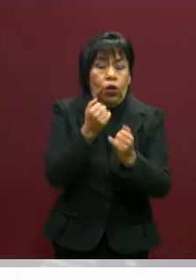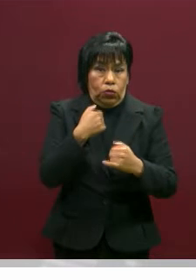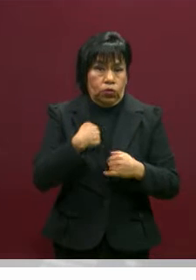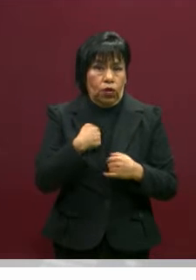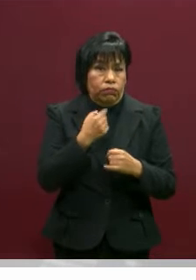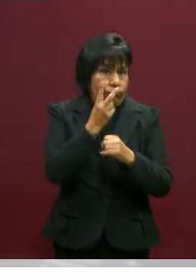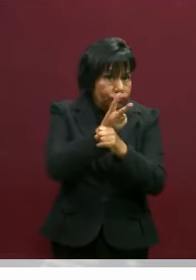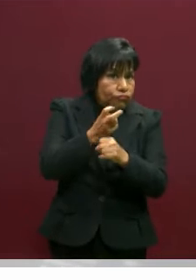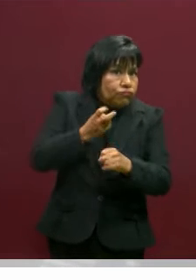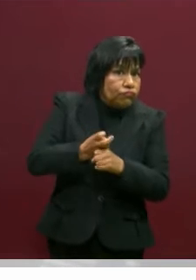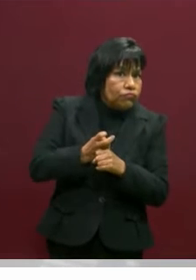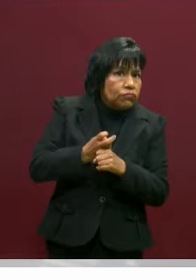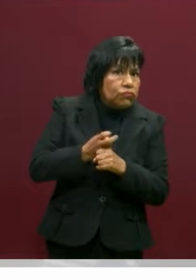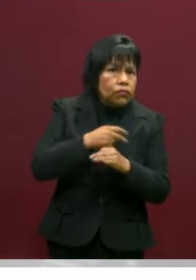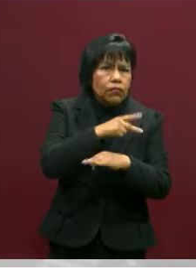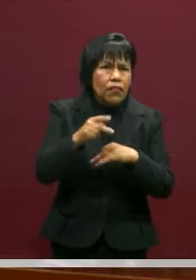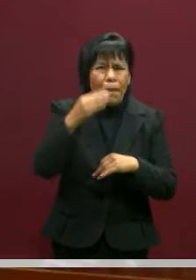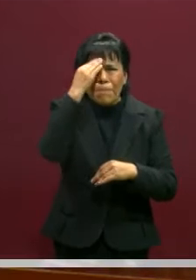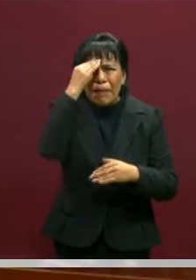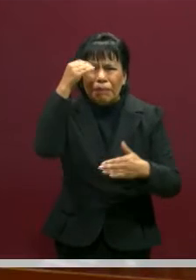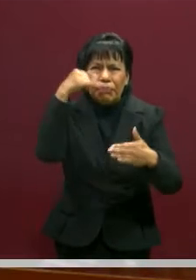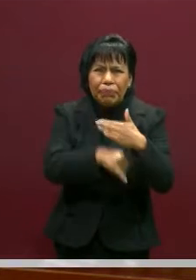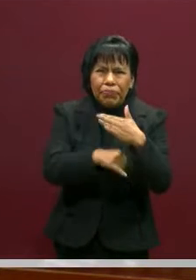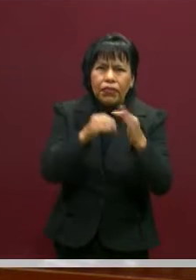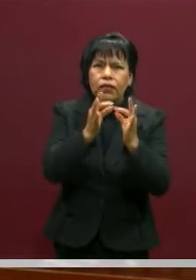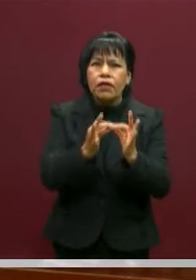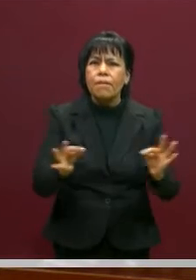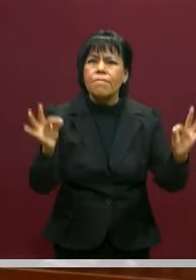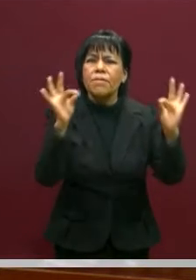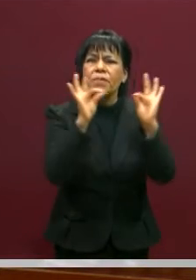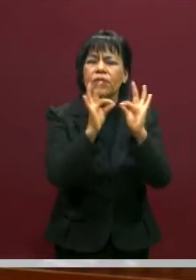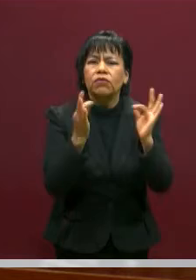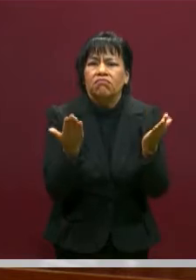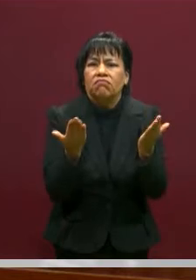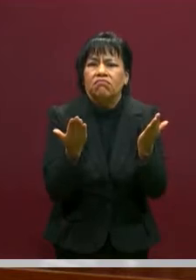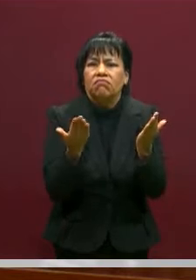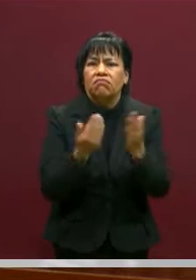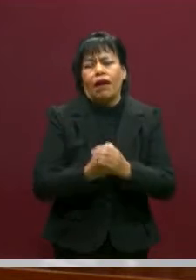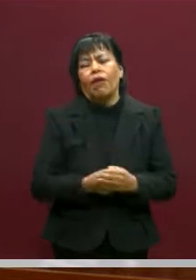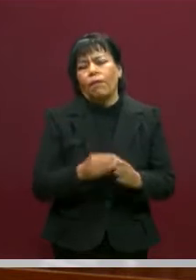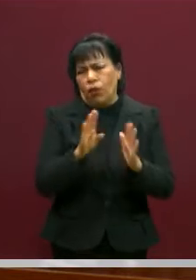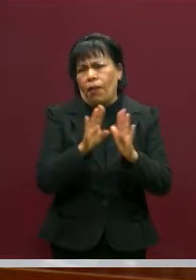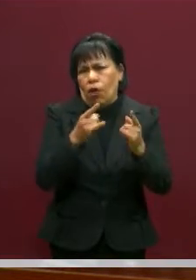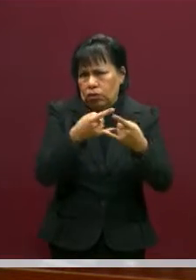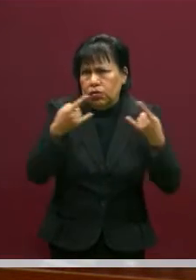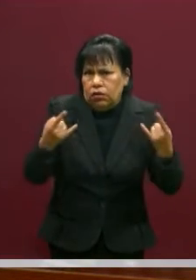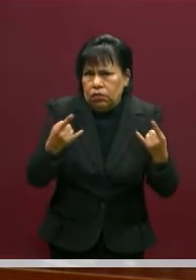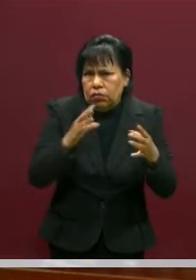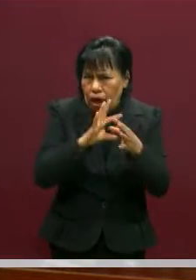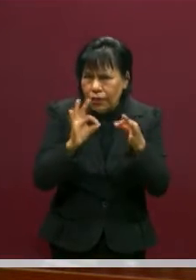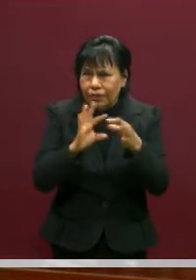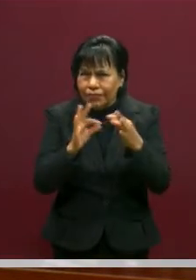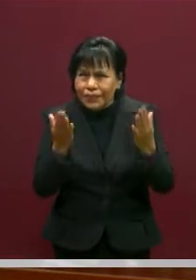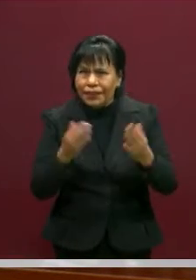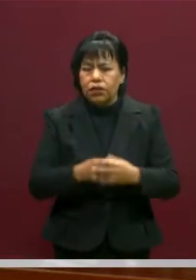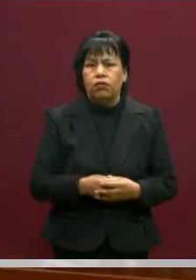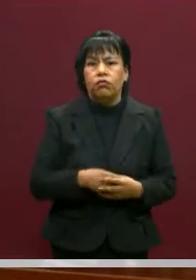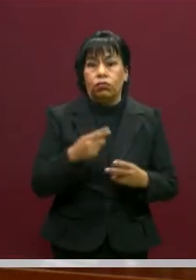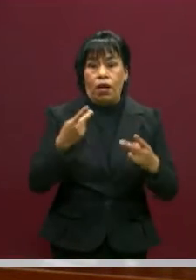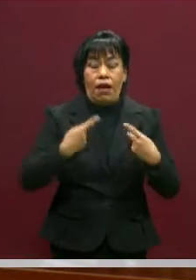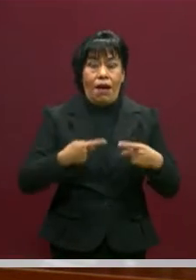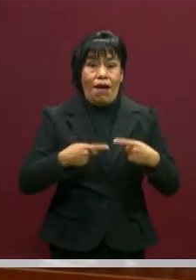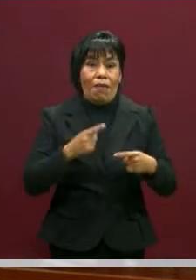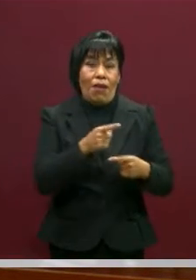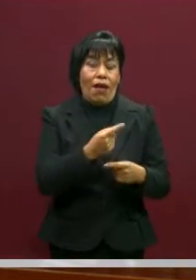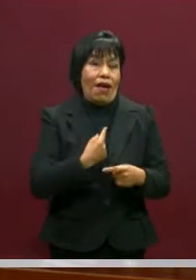reflexión porque eso es importante. Una anécdota, recientemente una persona me